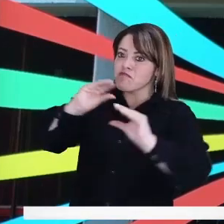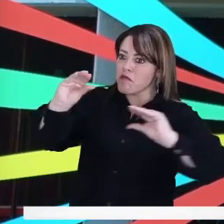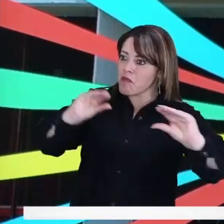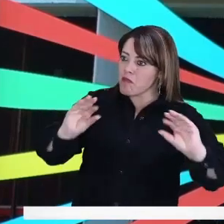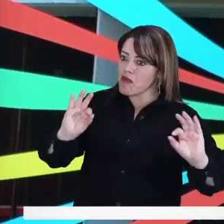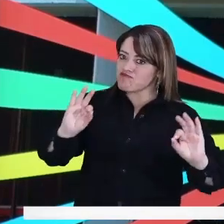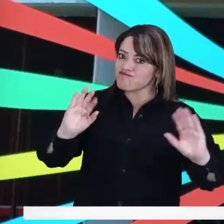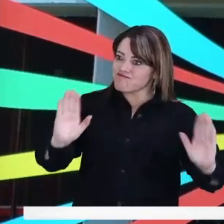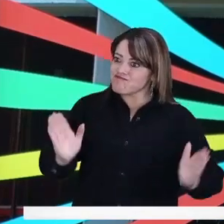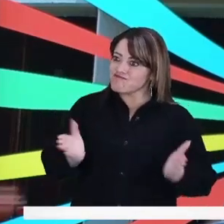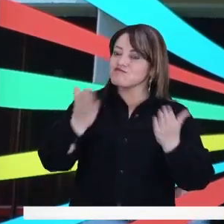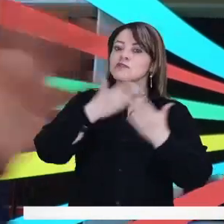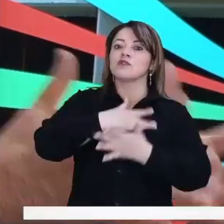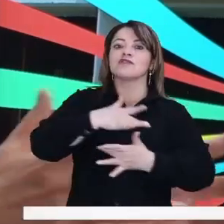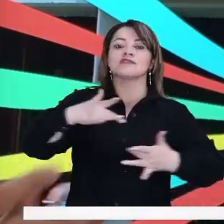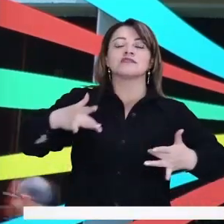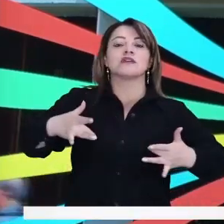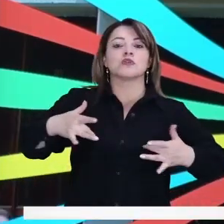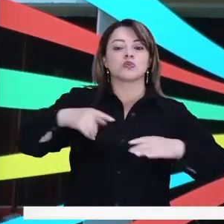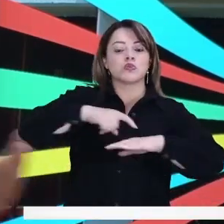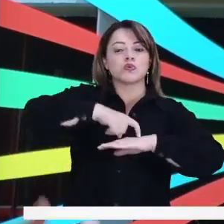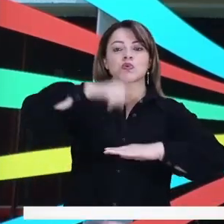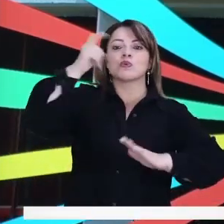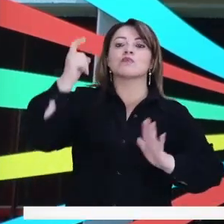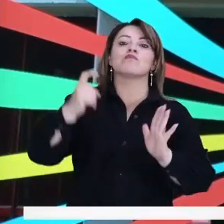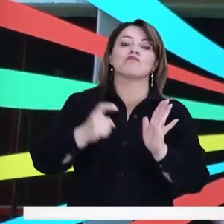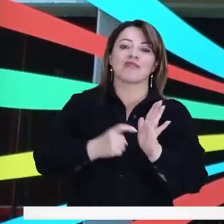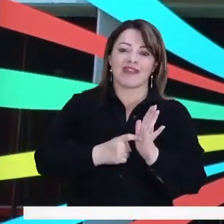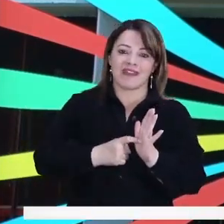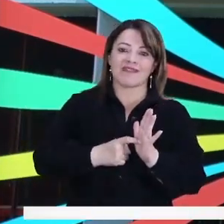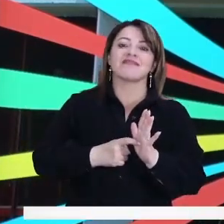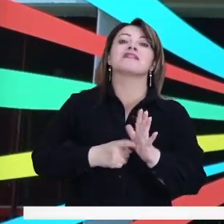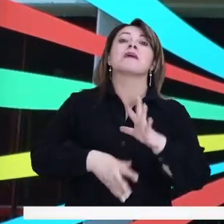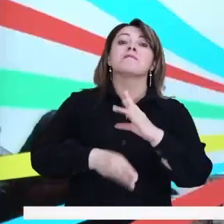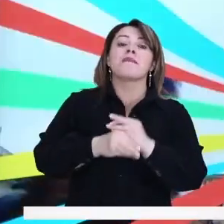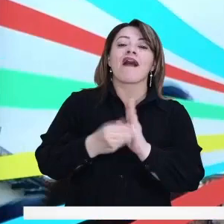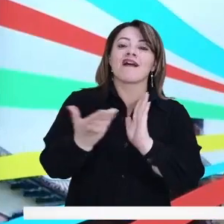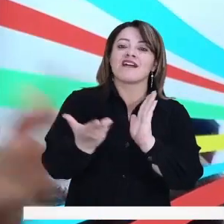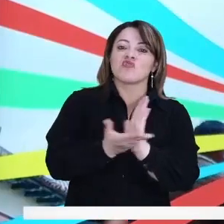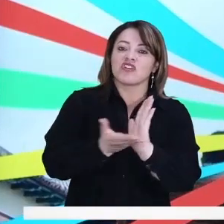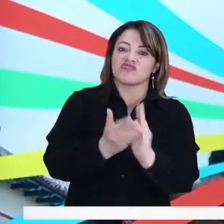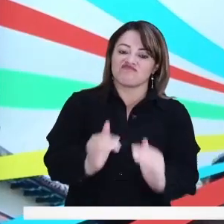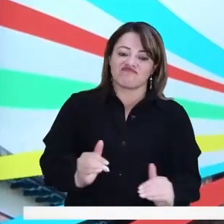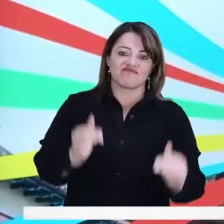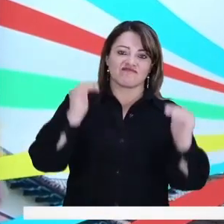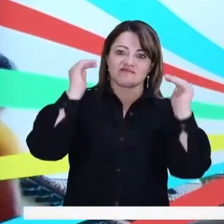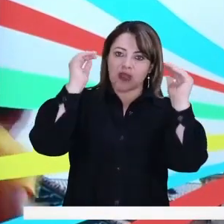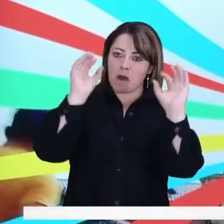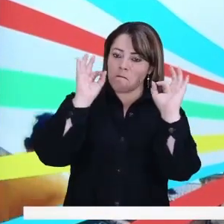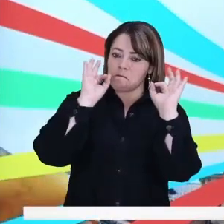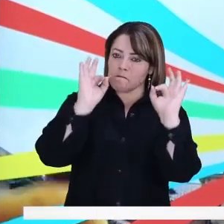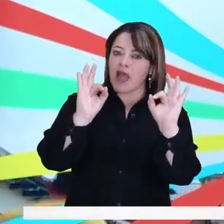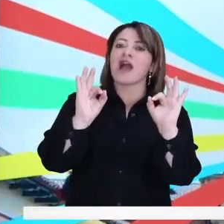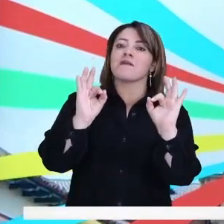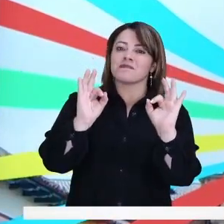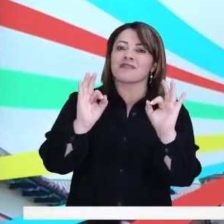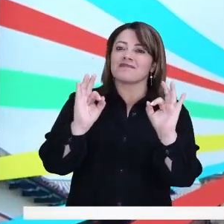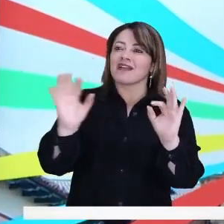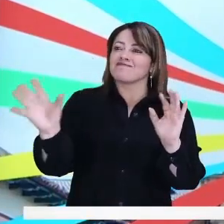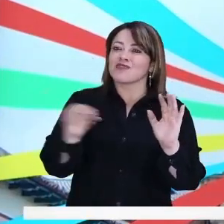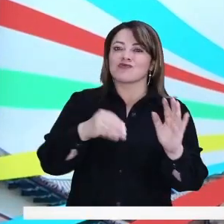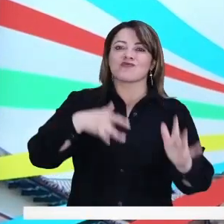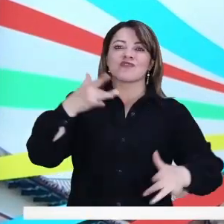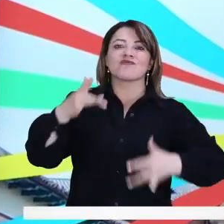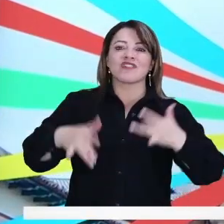una salud total e integral, para una educación plena y de mucha